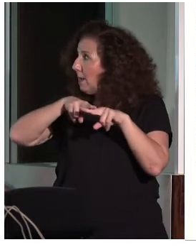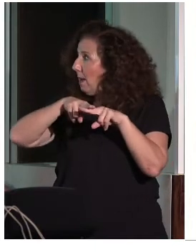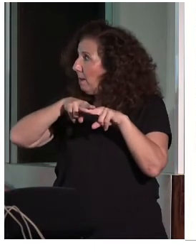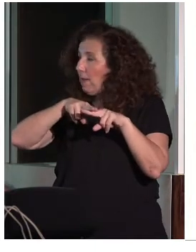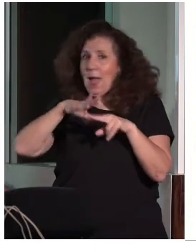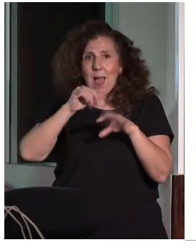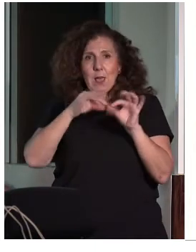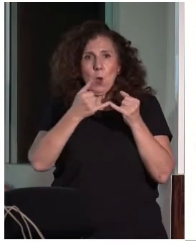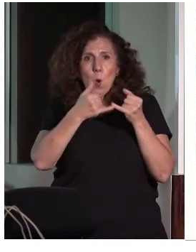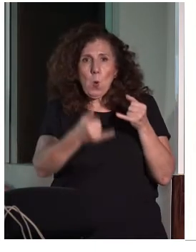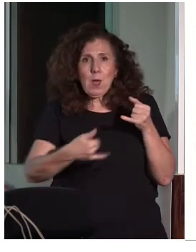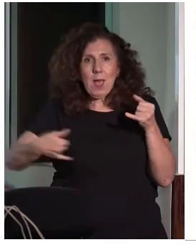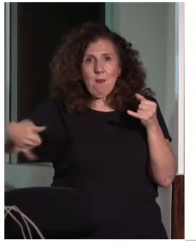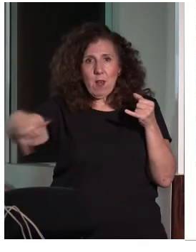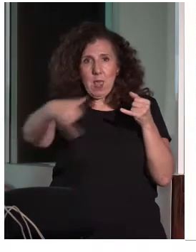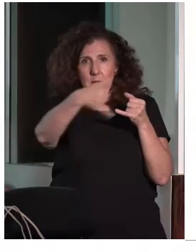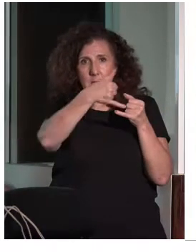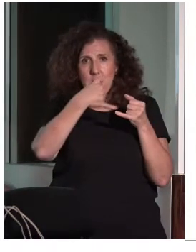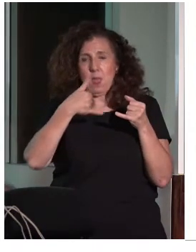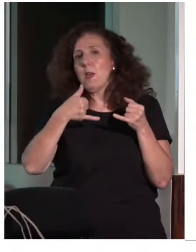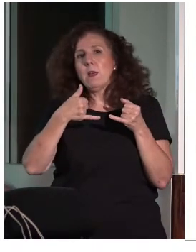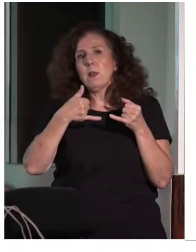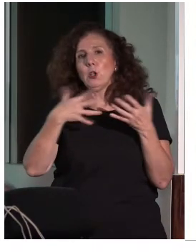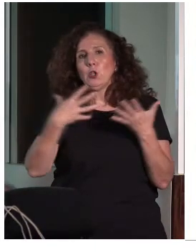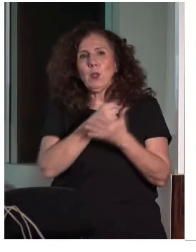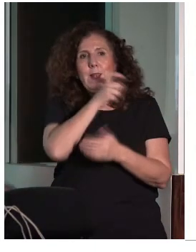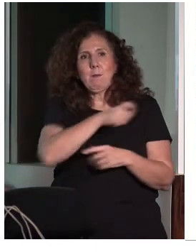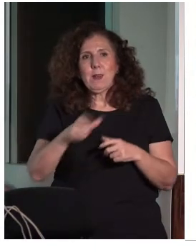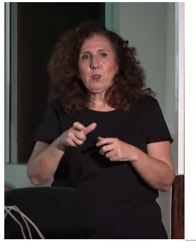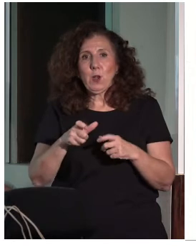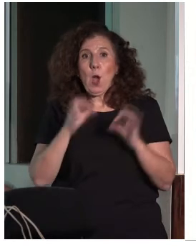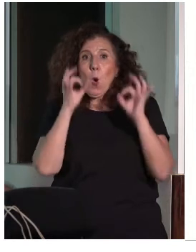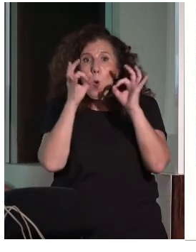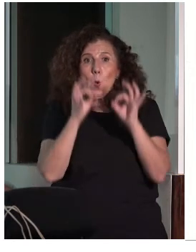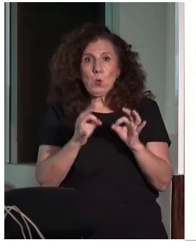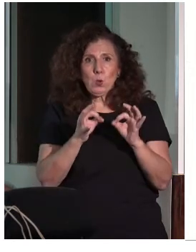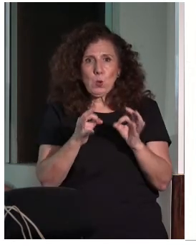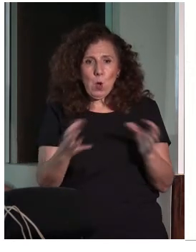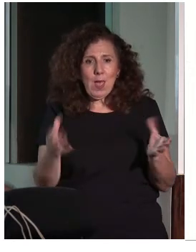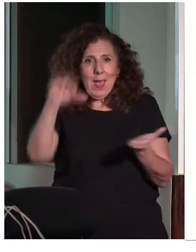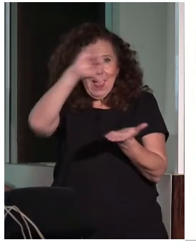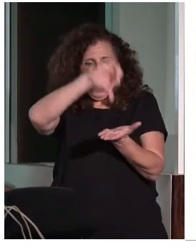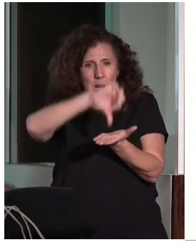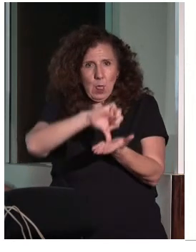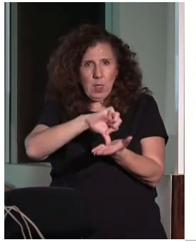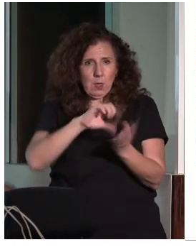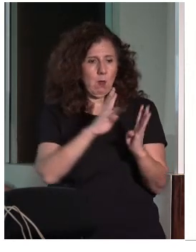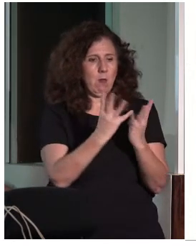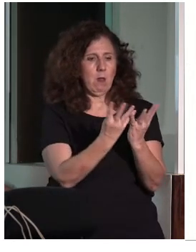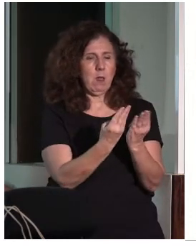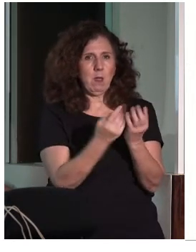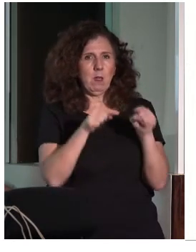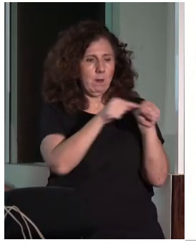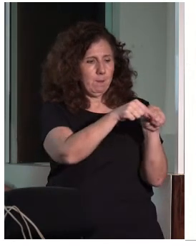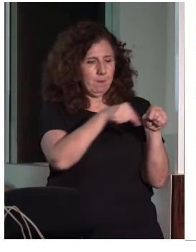y tiene un ámbito de actuación, de tal manera que todas las personas que se colocan en el centro de ese bucle pueden